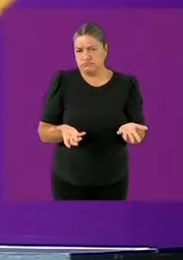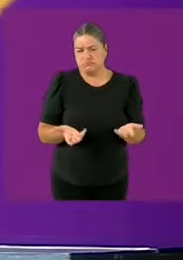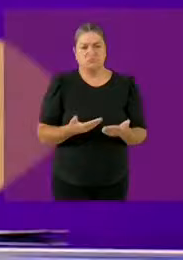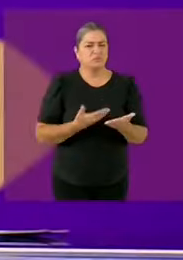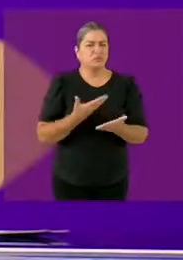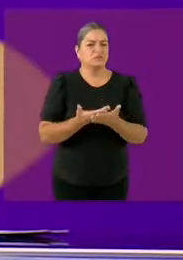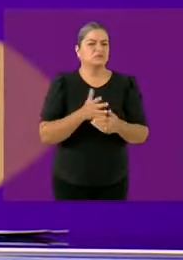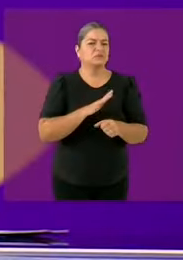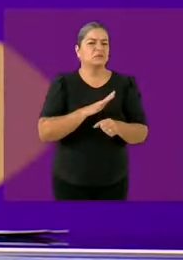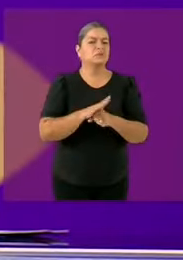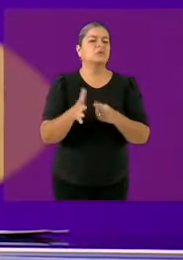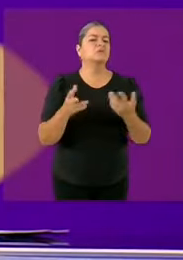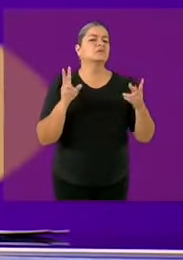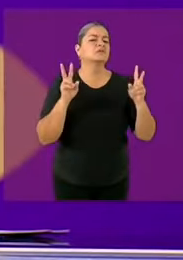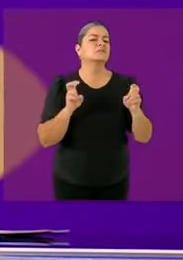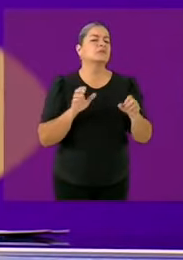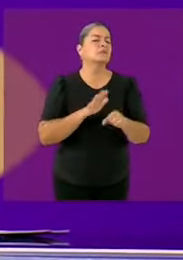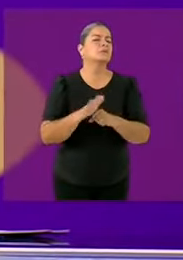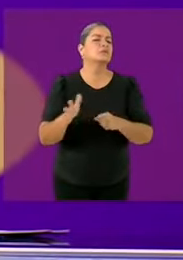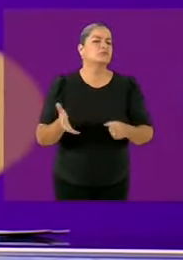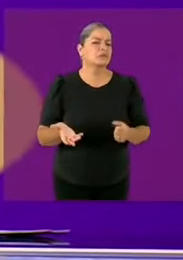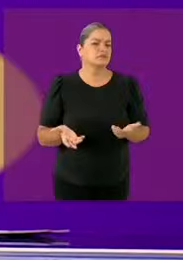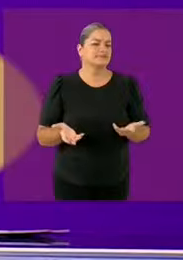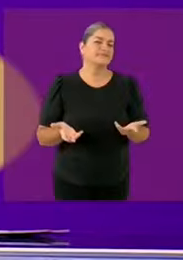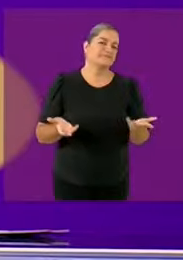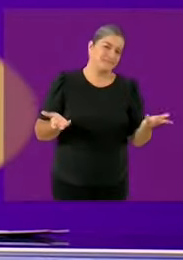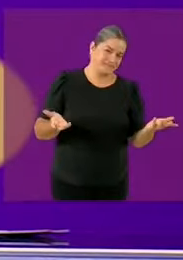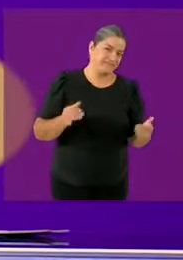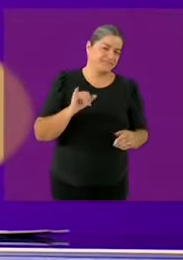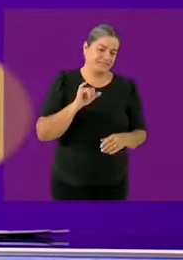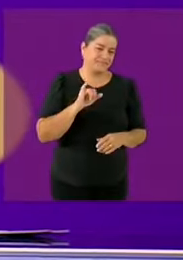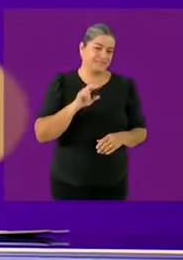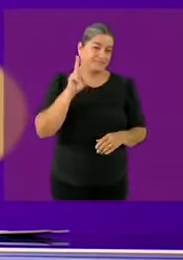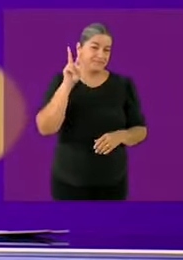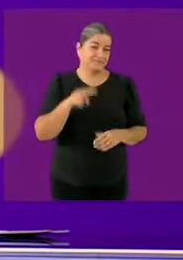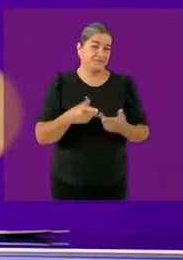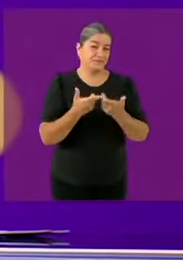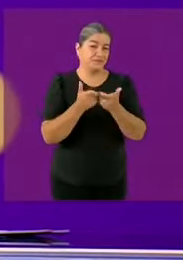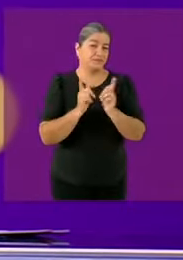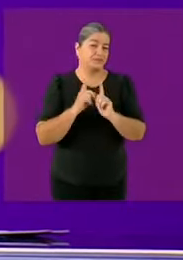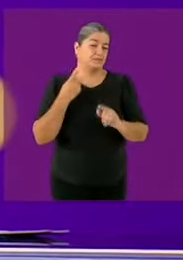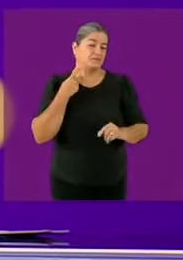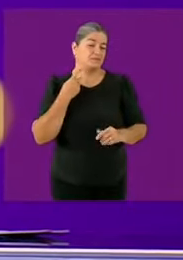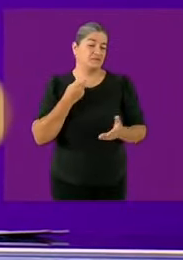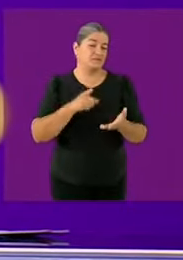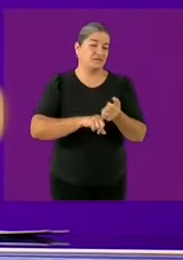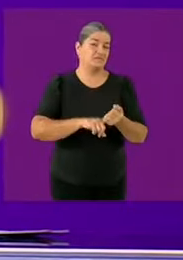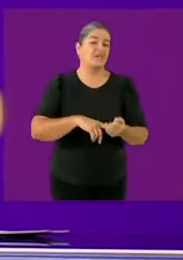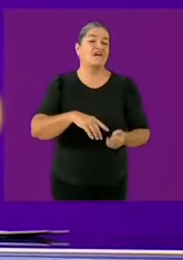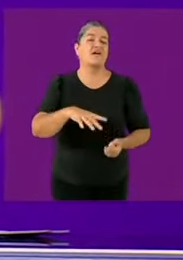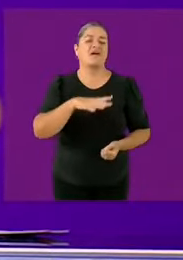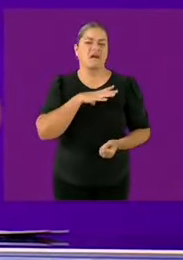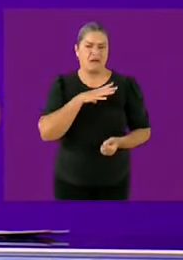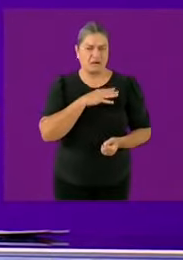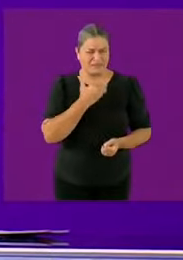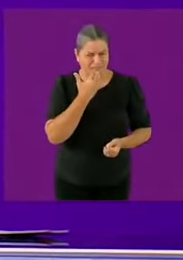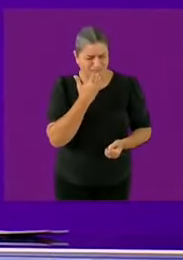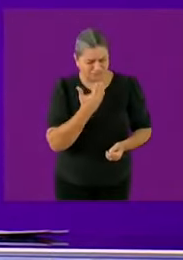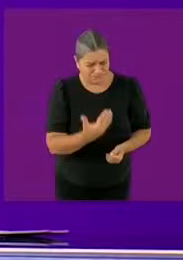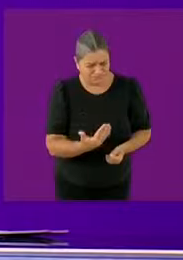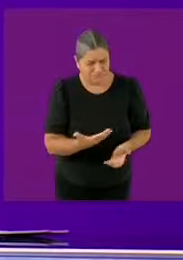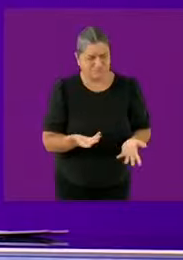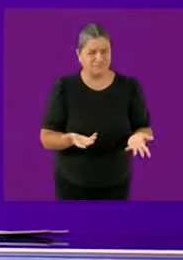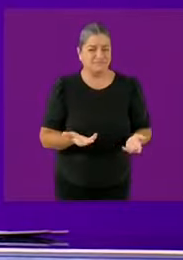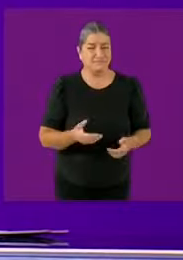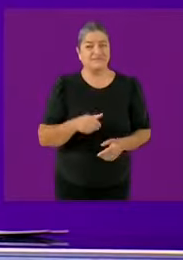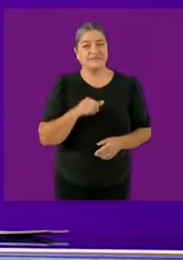hay personas buenas corruptas en todos los partidos pero entonces generalizar como lo hacen ambos me parece grave yo soy una mujer que llegó aquí